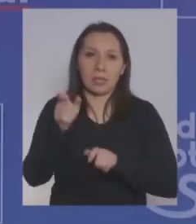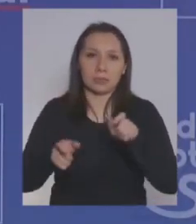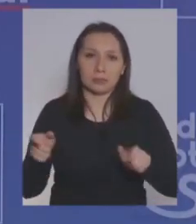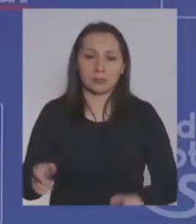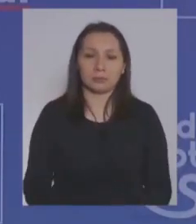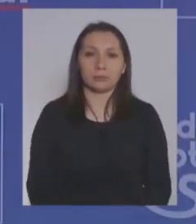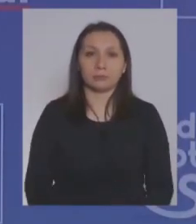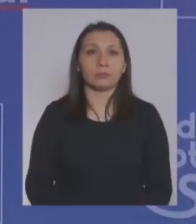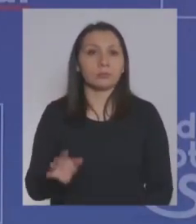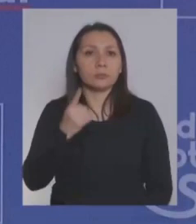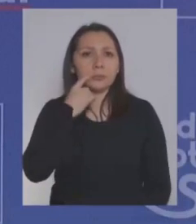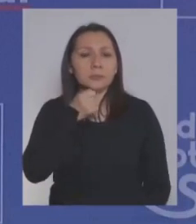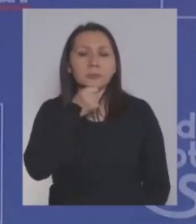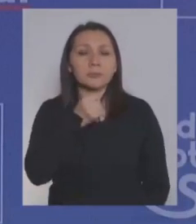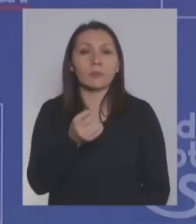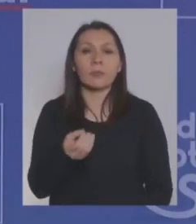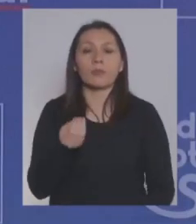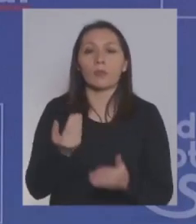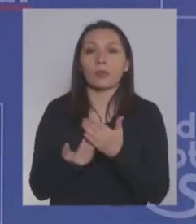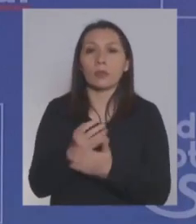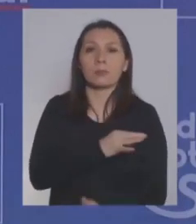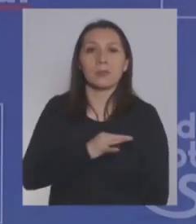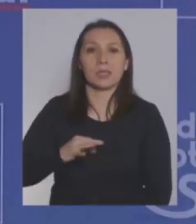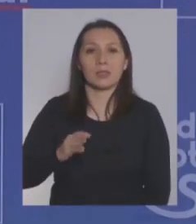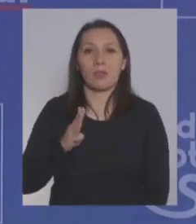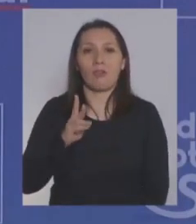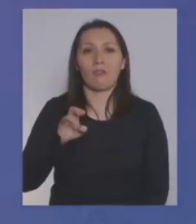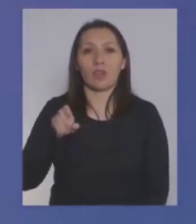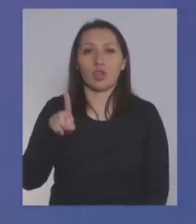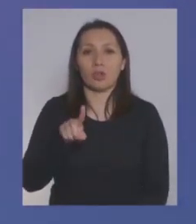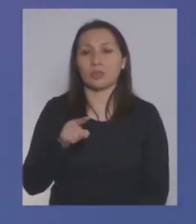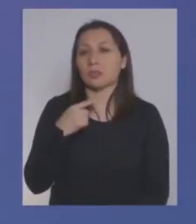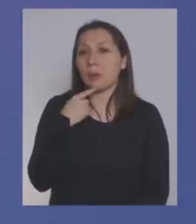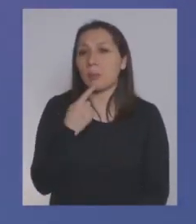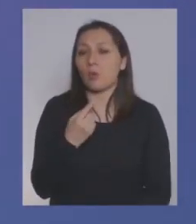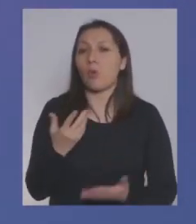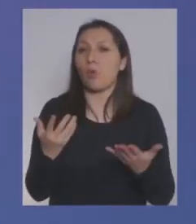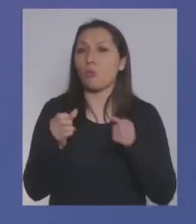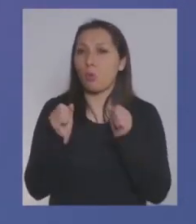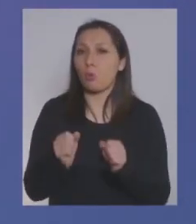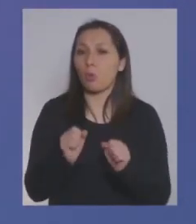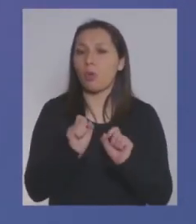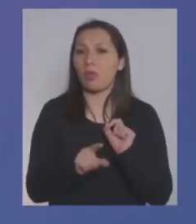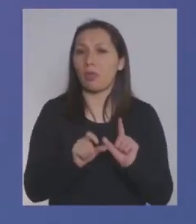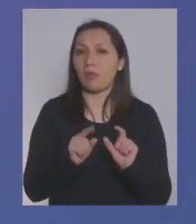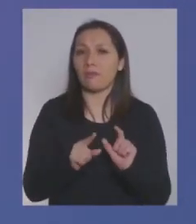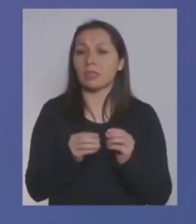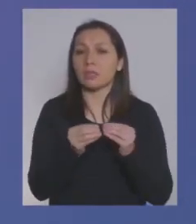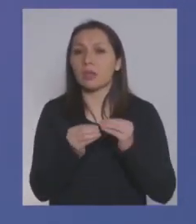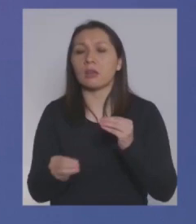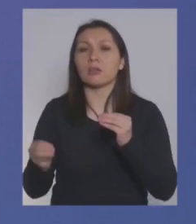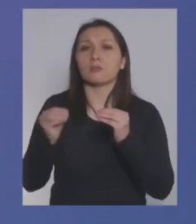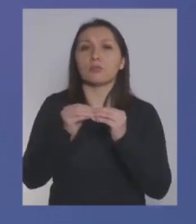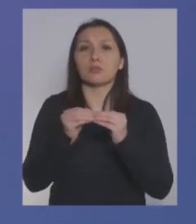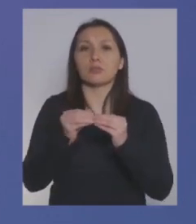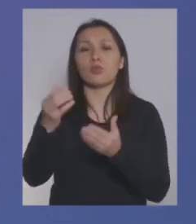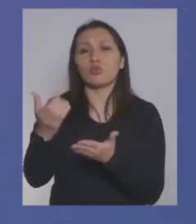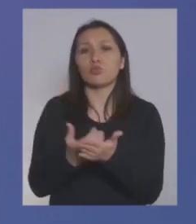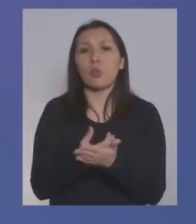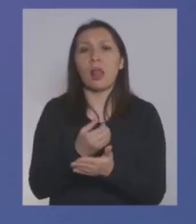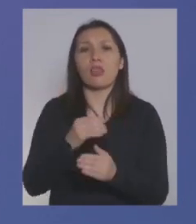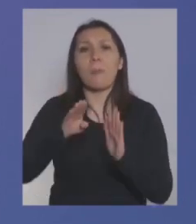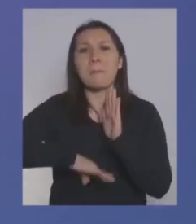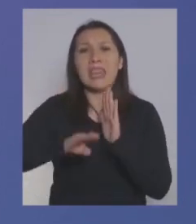¿Cómo están? Muy buenos días. Ministro Brionis, preguntarle ¿cómo se puede defender un reajuste cero para el salario